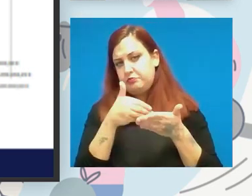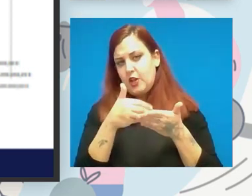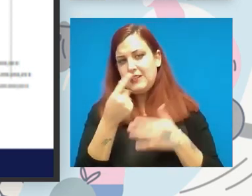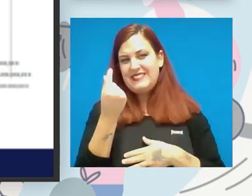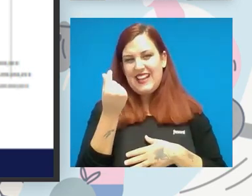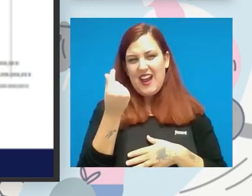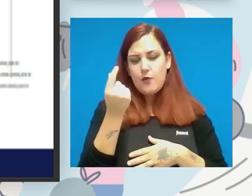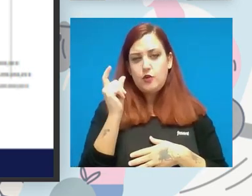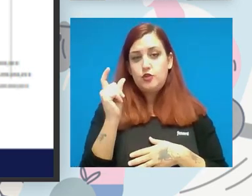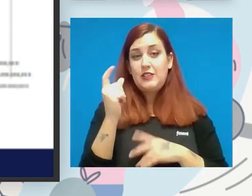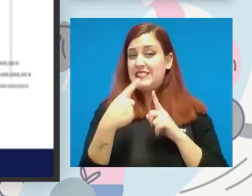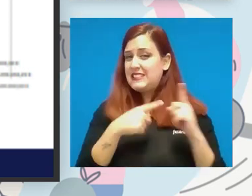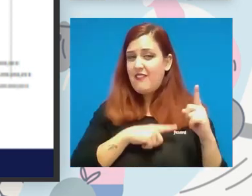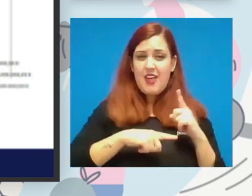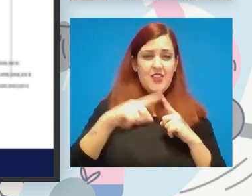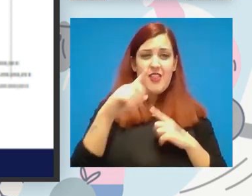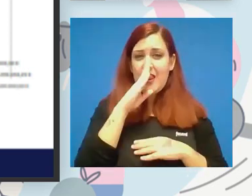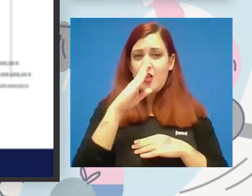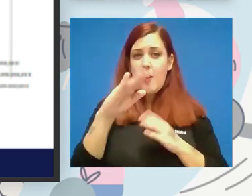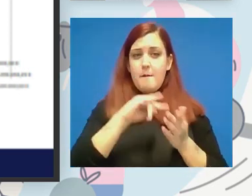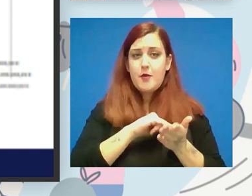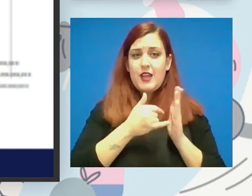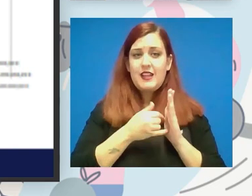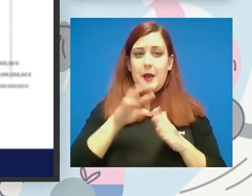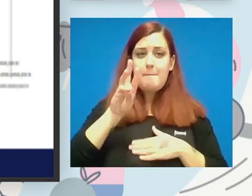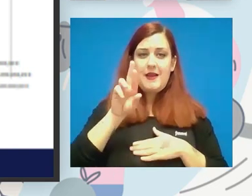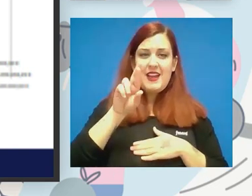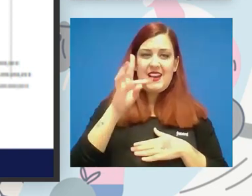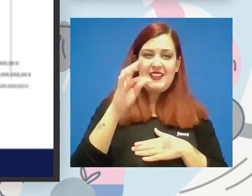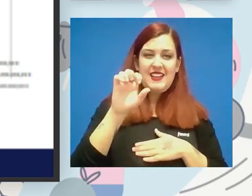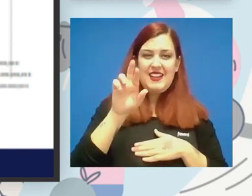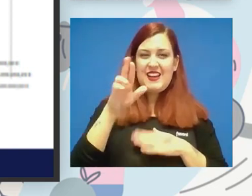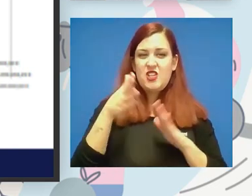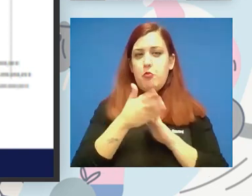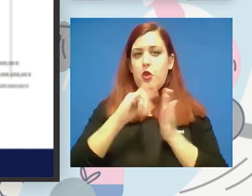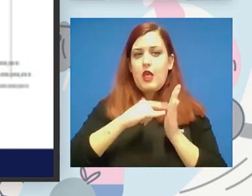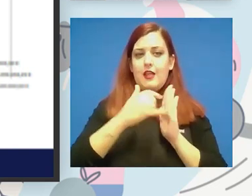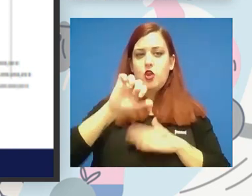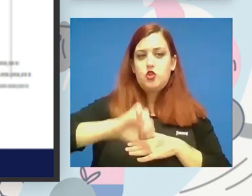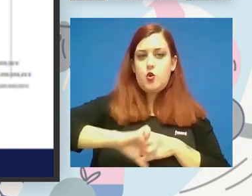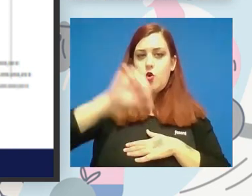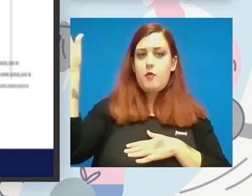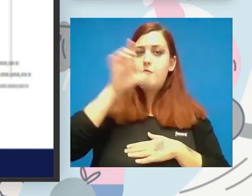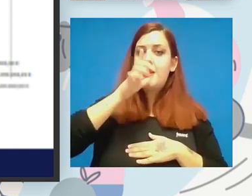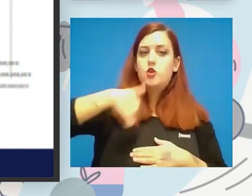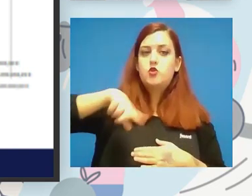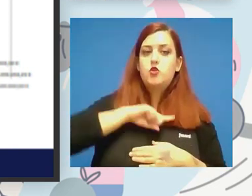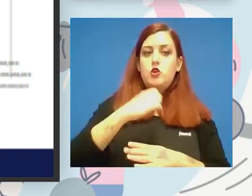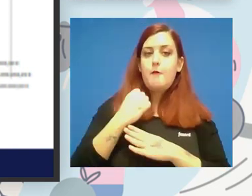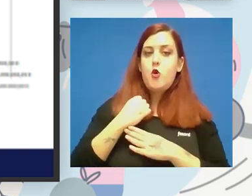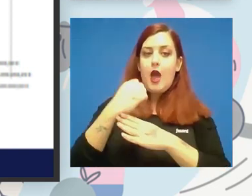cual se van a derivar directamente del proyecto del PRTR que son proyectos de Europa para apoyar la integración